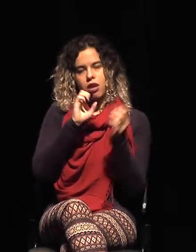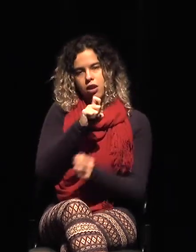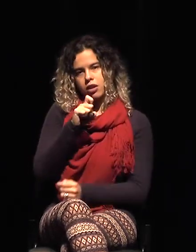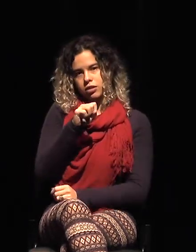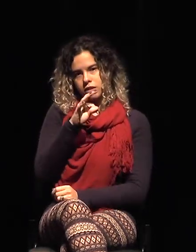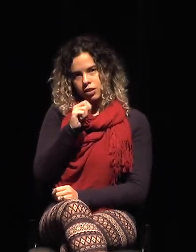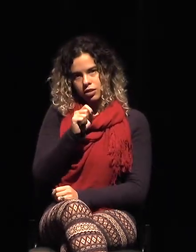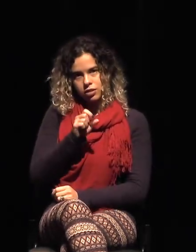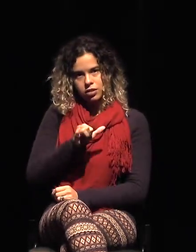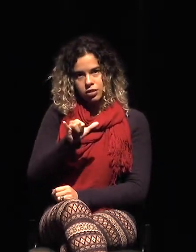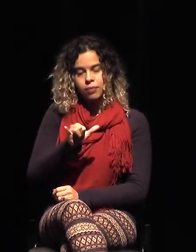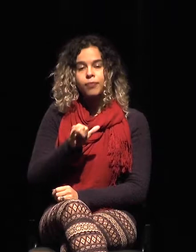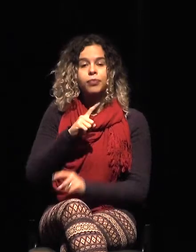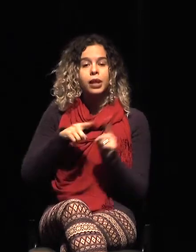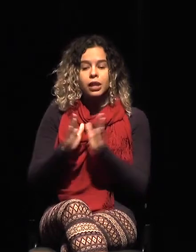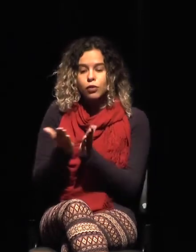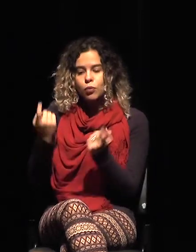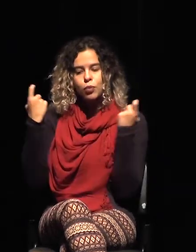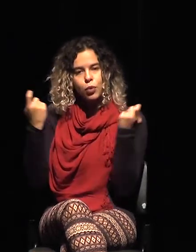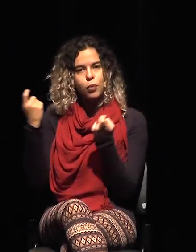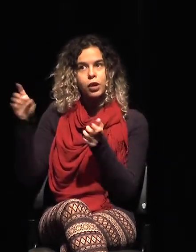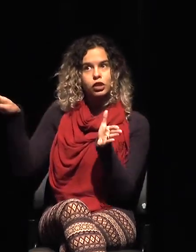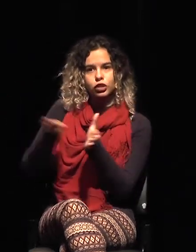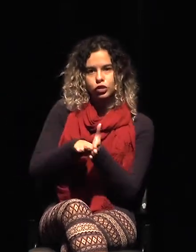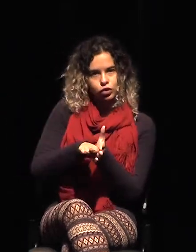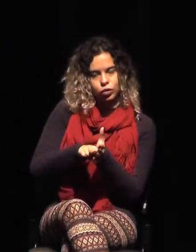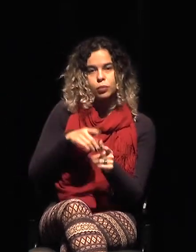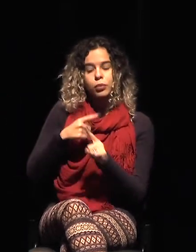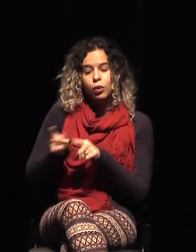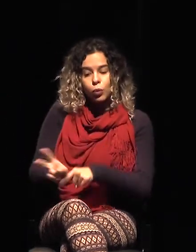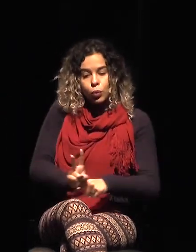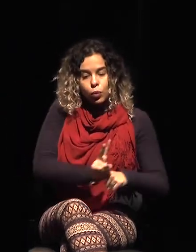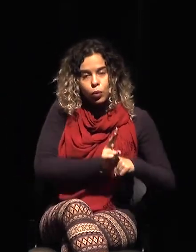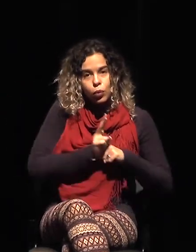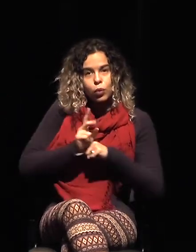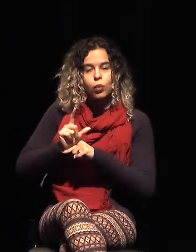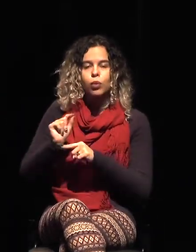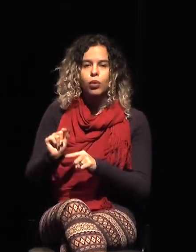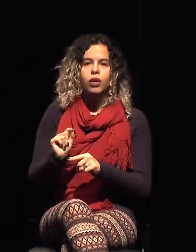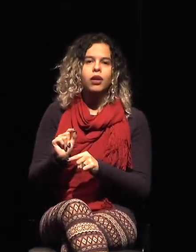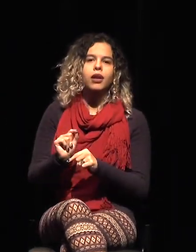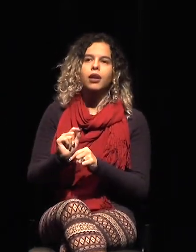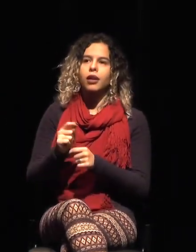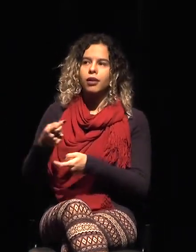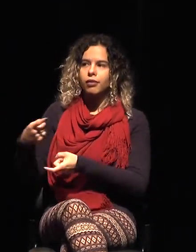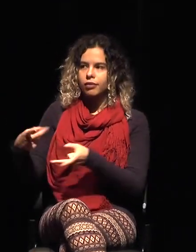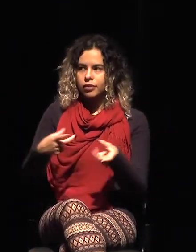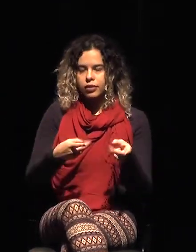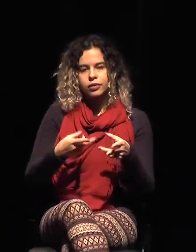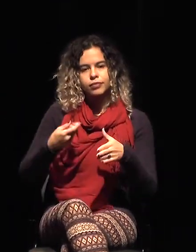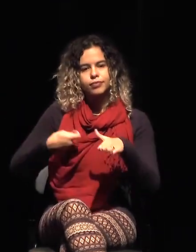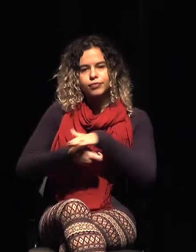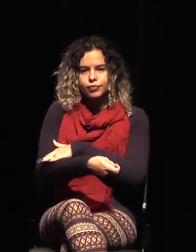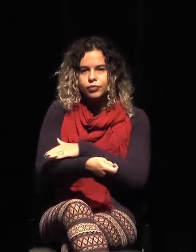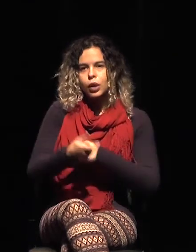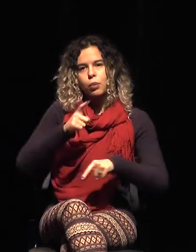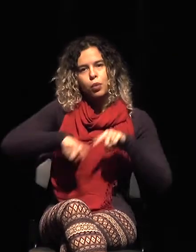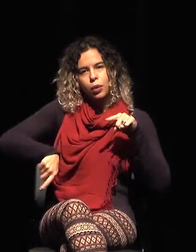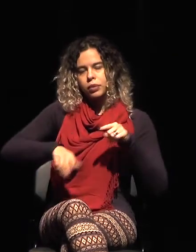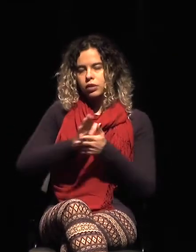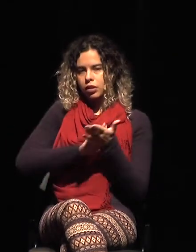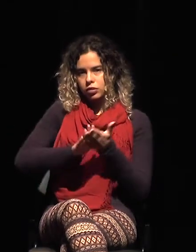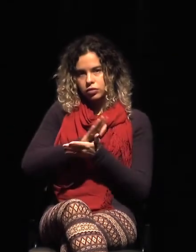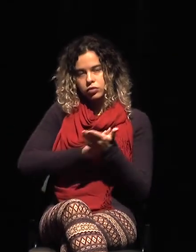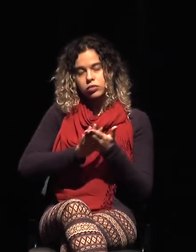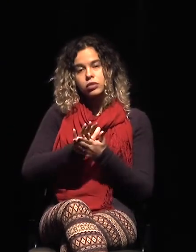caso sería el control de que no haya otras mercancías contrabandeadas y prohibidas y con ciertos aranceles. Como